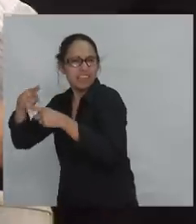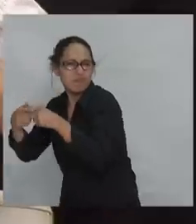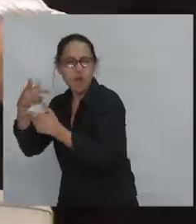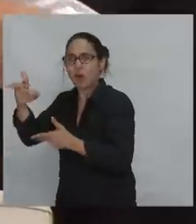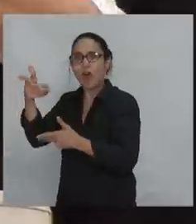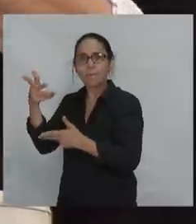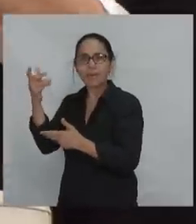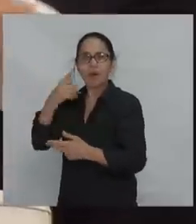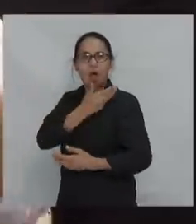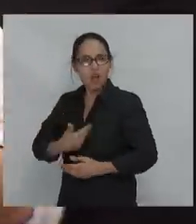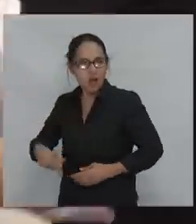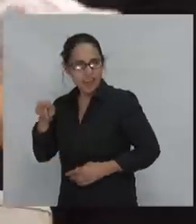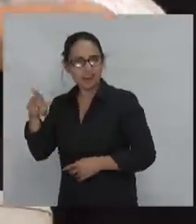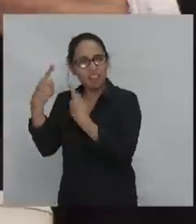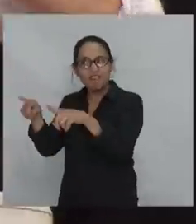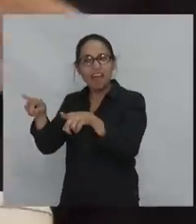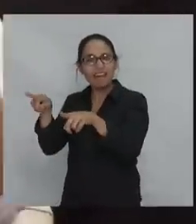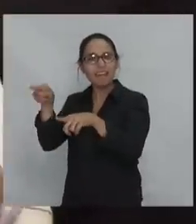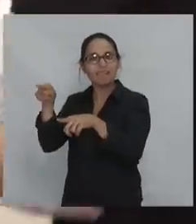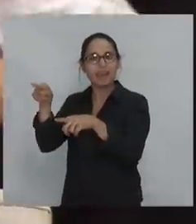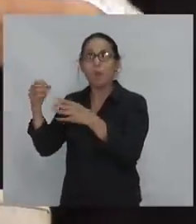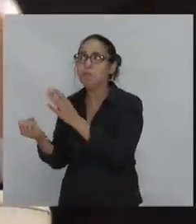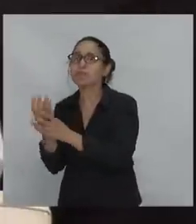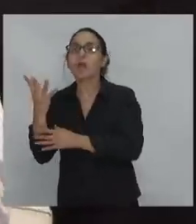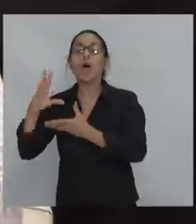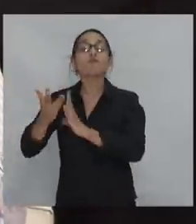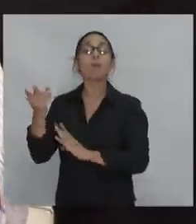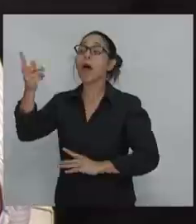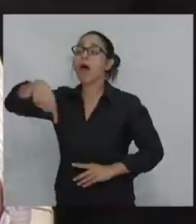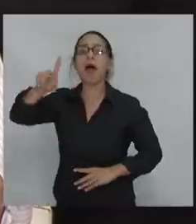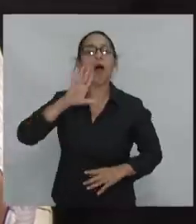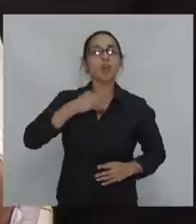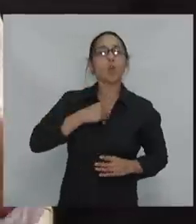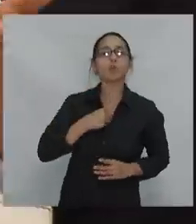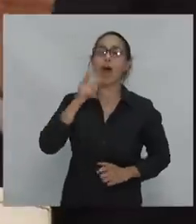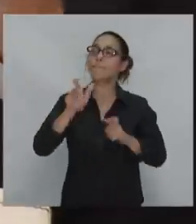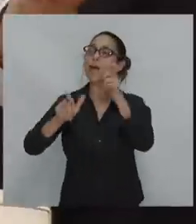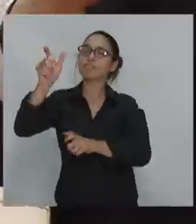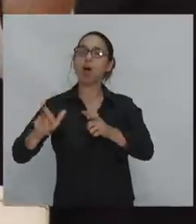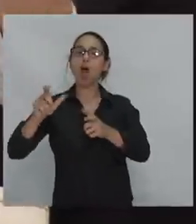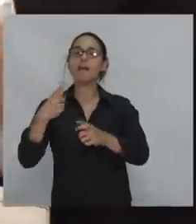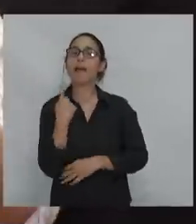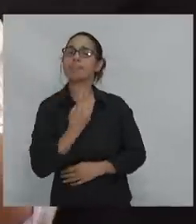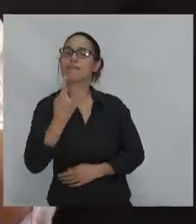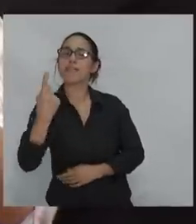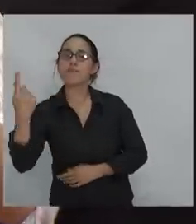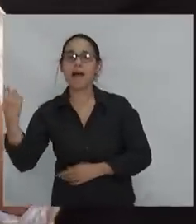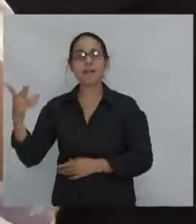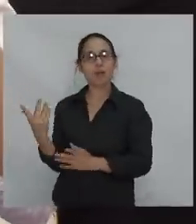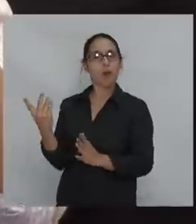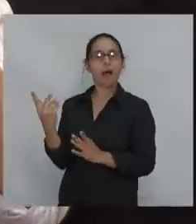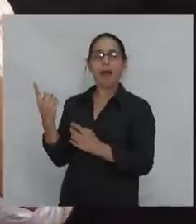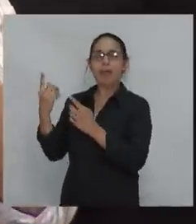como una esperanza movilizadora de adhesiones voluntarias, el neoliberalismo actual